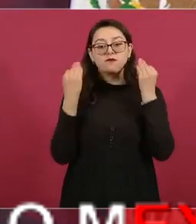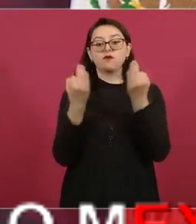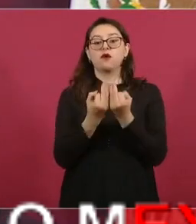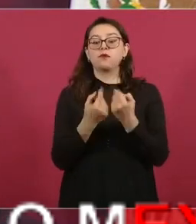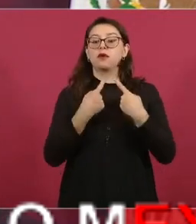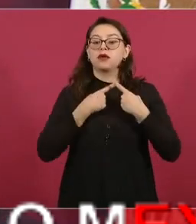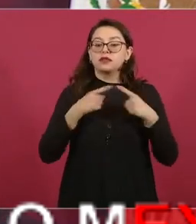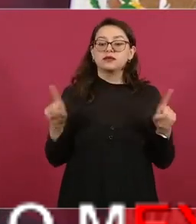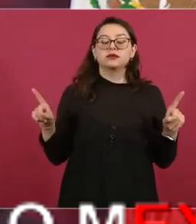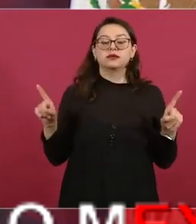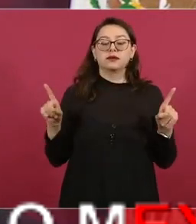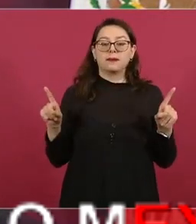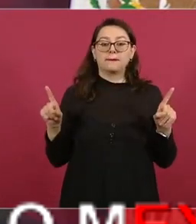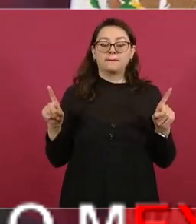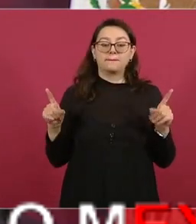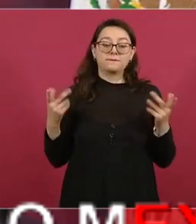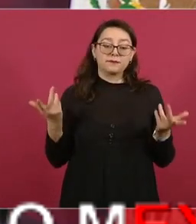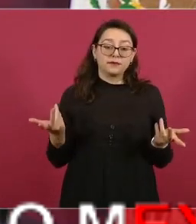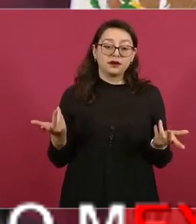les tenemos que